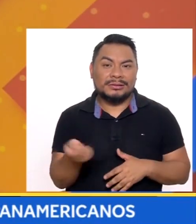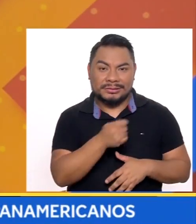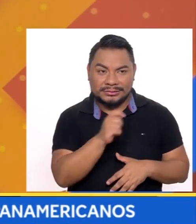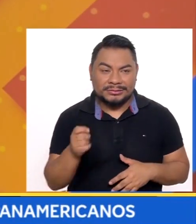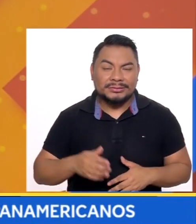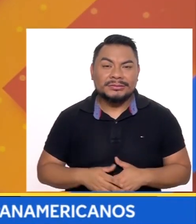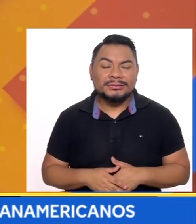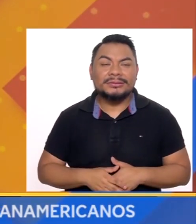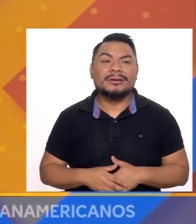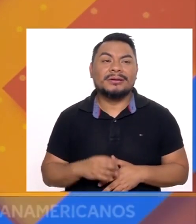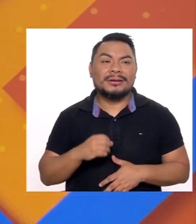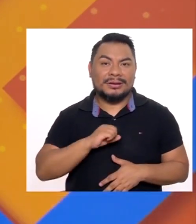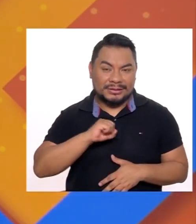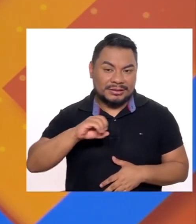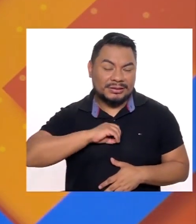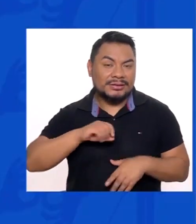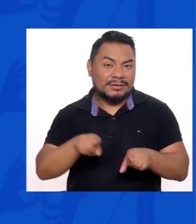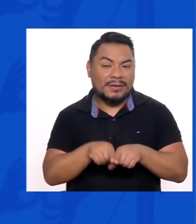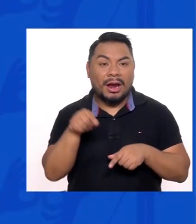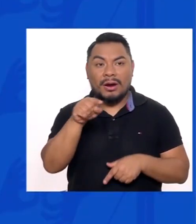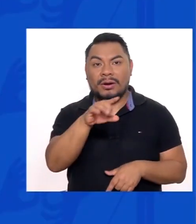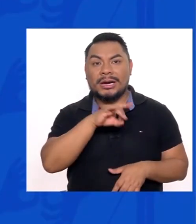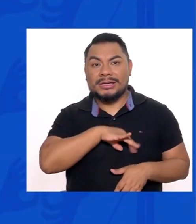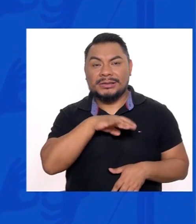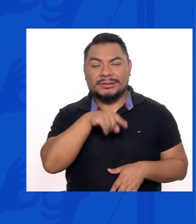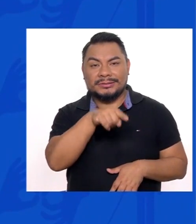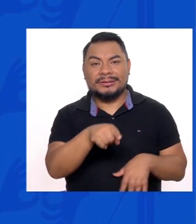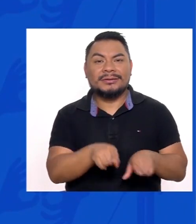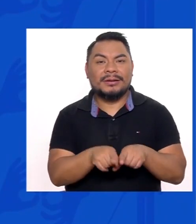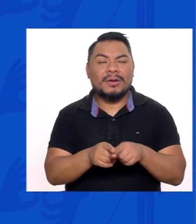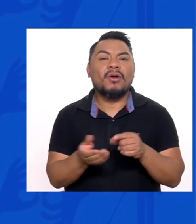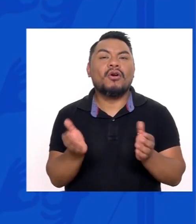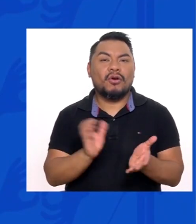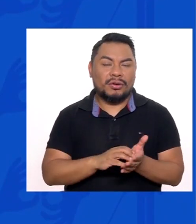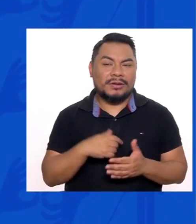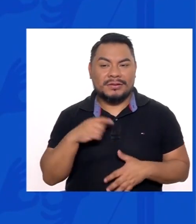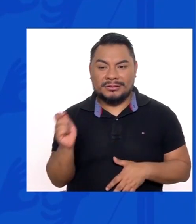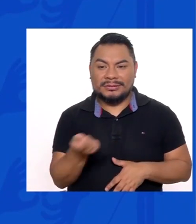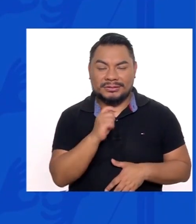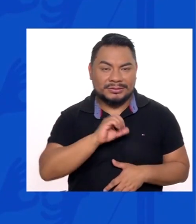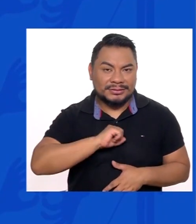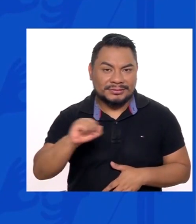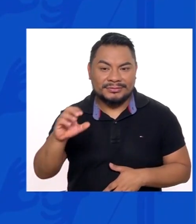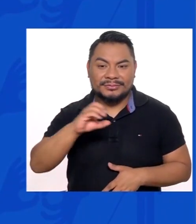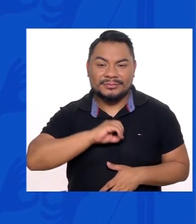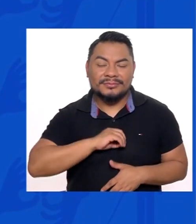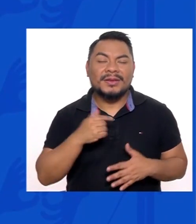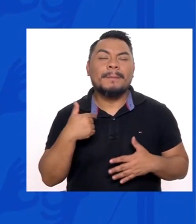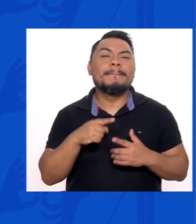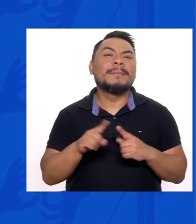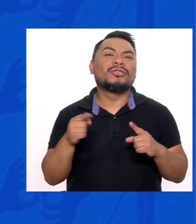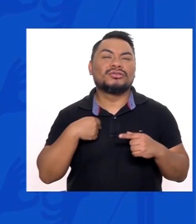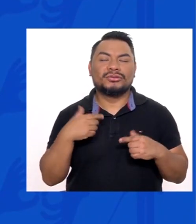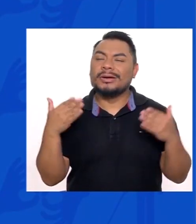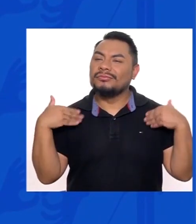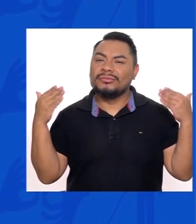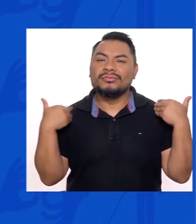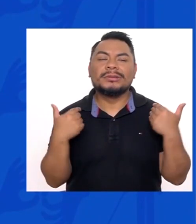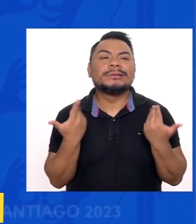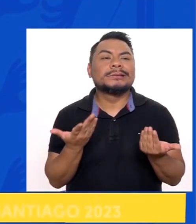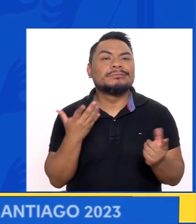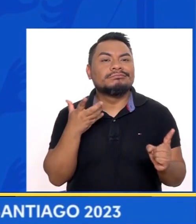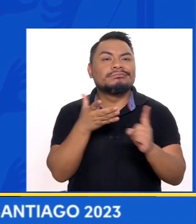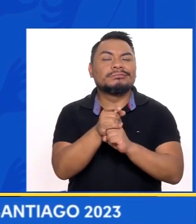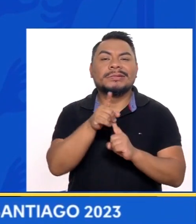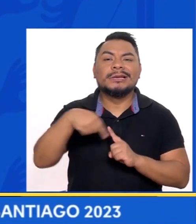badminton También sacé medalla Y ahora En Santiago No repitiendo La medalla Pero muy contenta Por el resultado En equipo Yo creo que